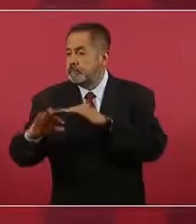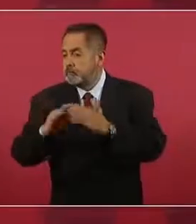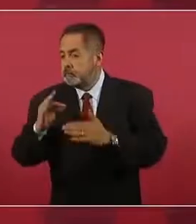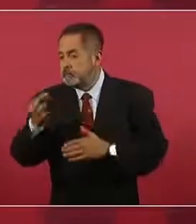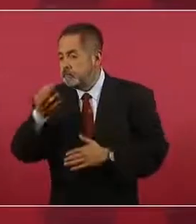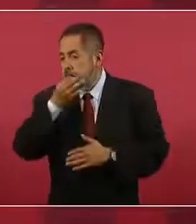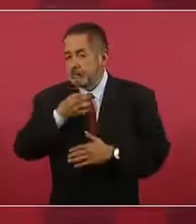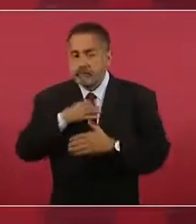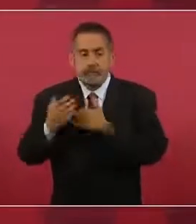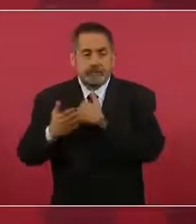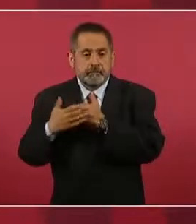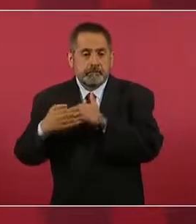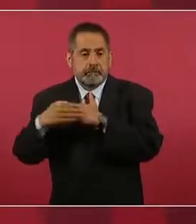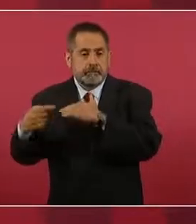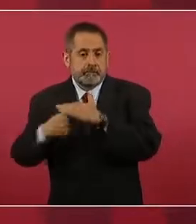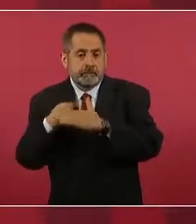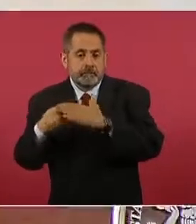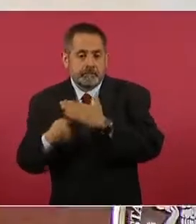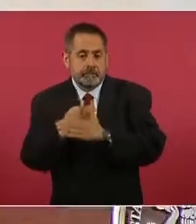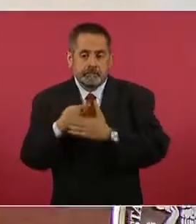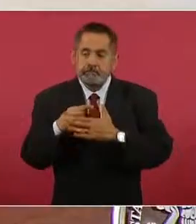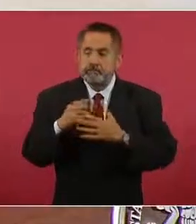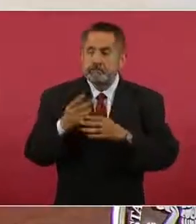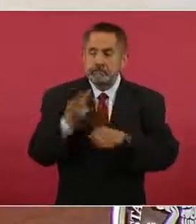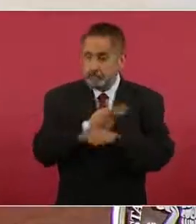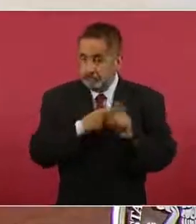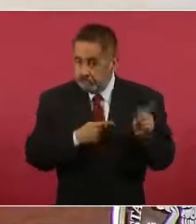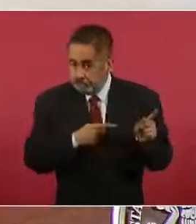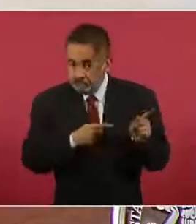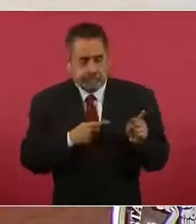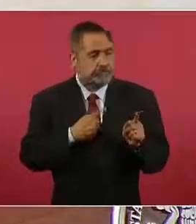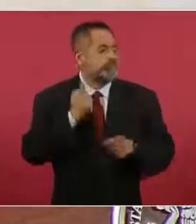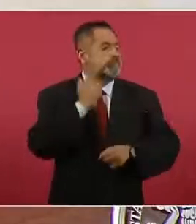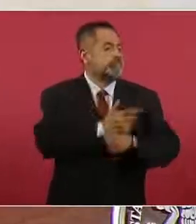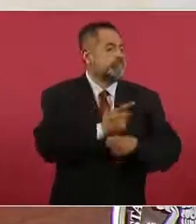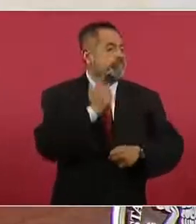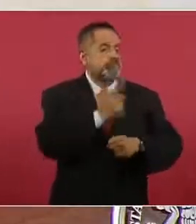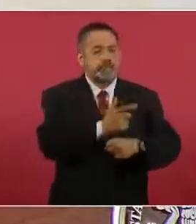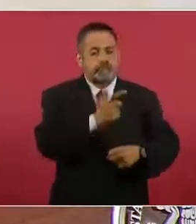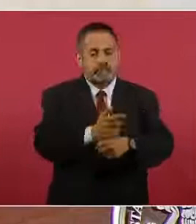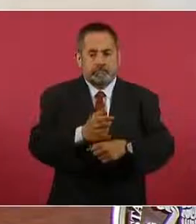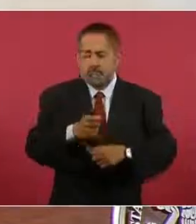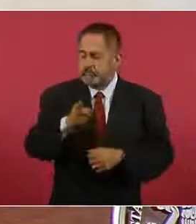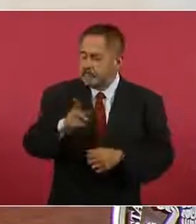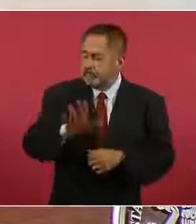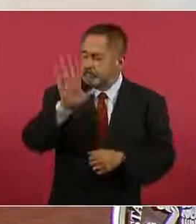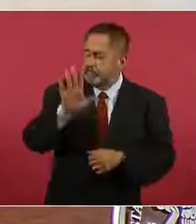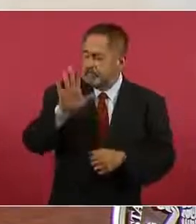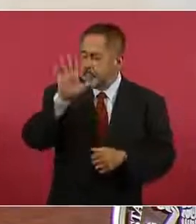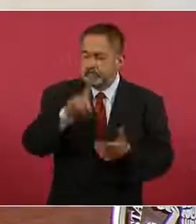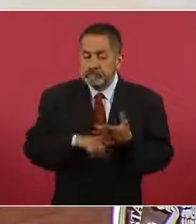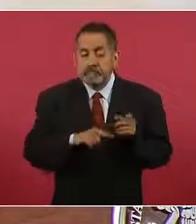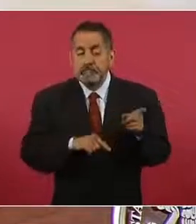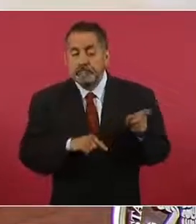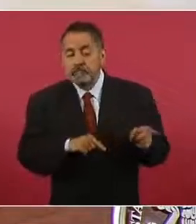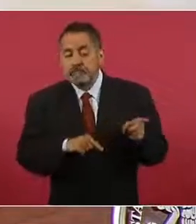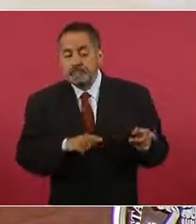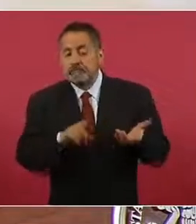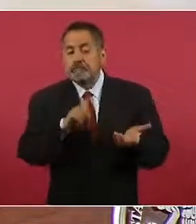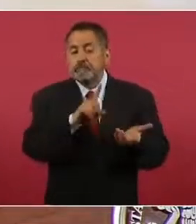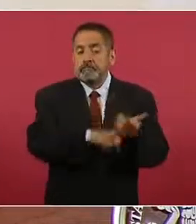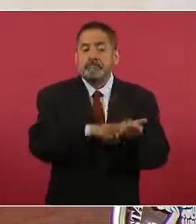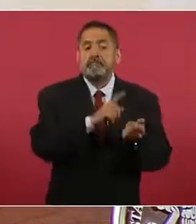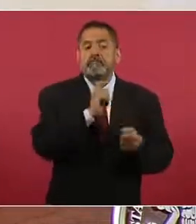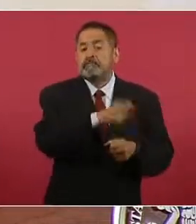de todo lo que está pasando. Y ahora parece como que hay